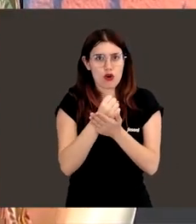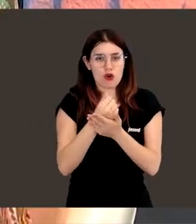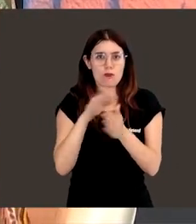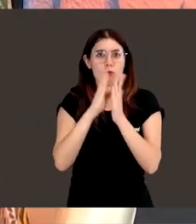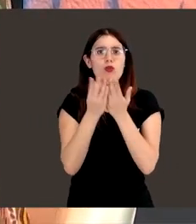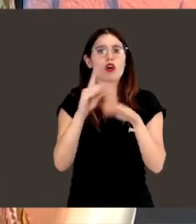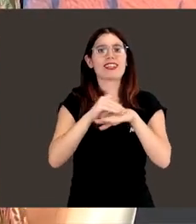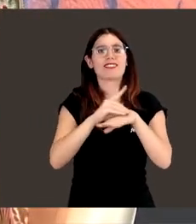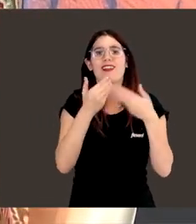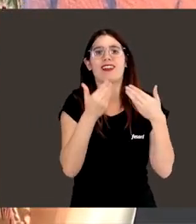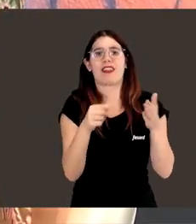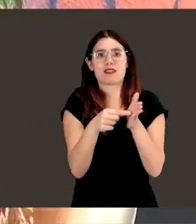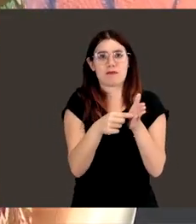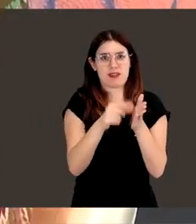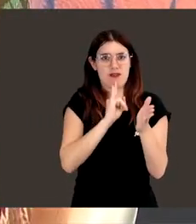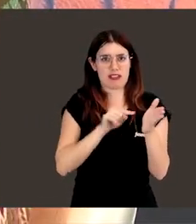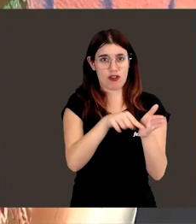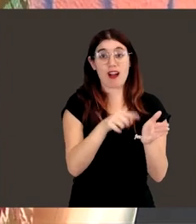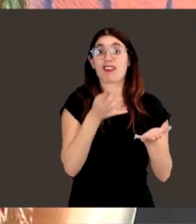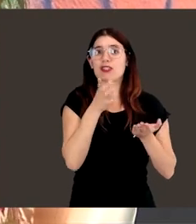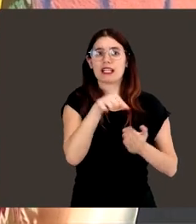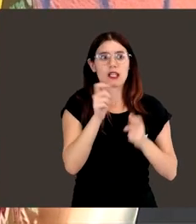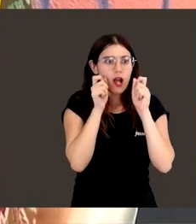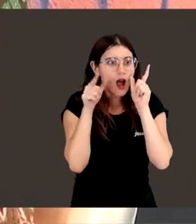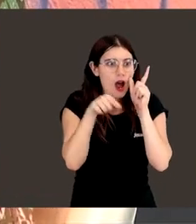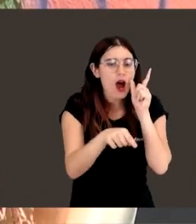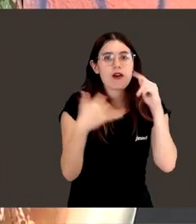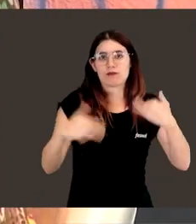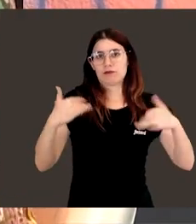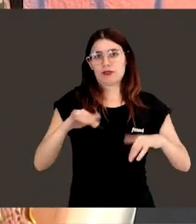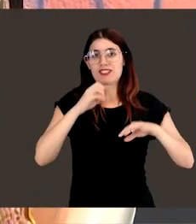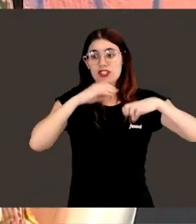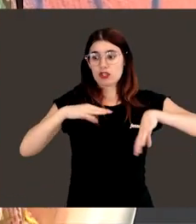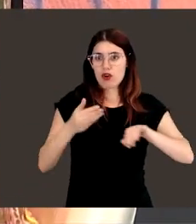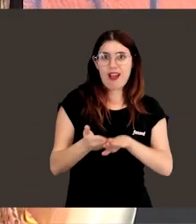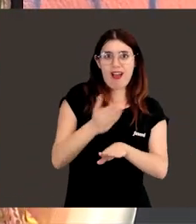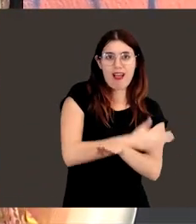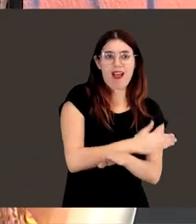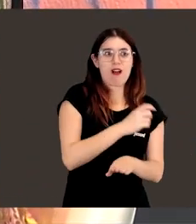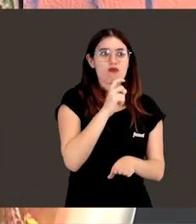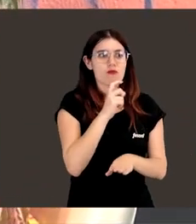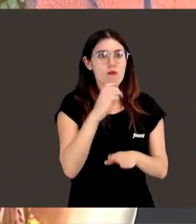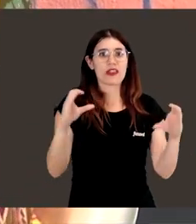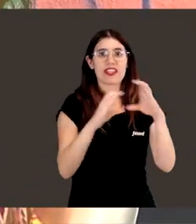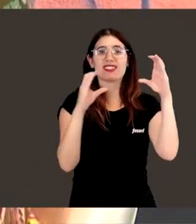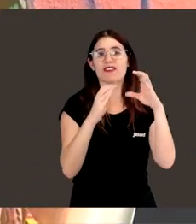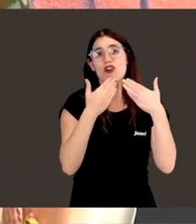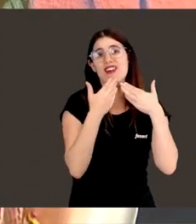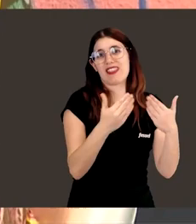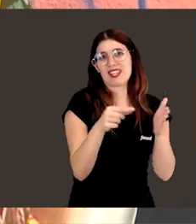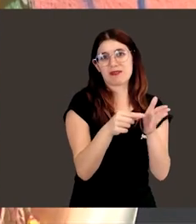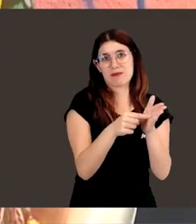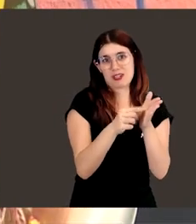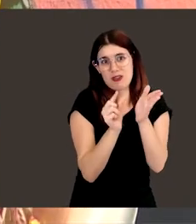se basa en estos microchips. Ahí descubrí la microelectrónica y la historia detrás de aquellos científicos que habían hecho estos microchips,